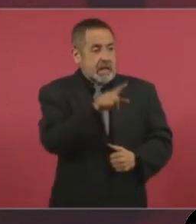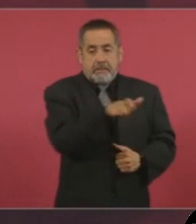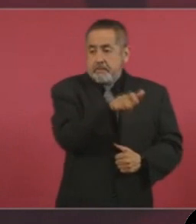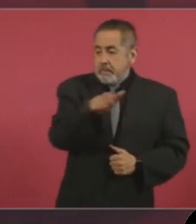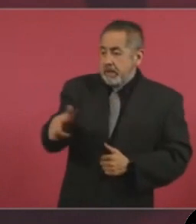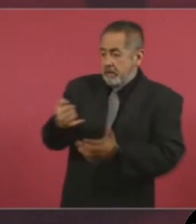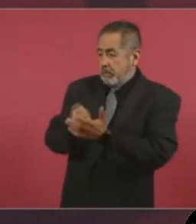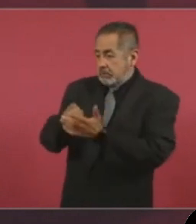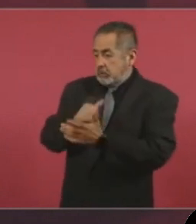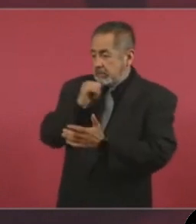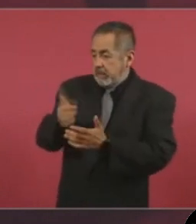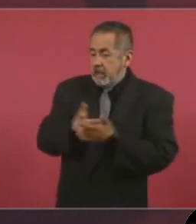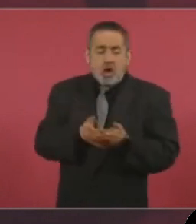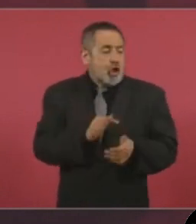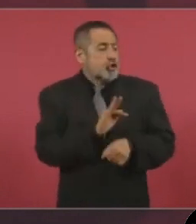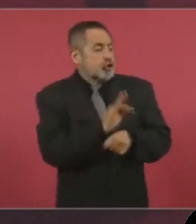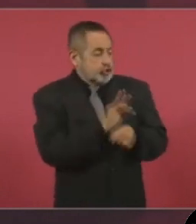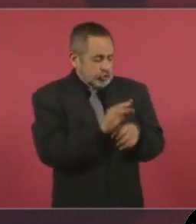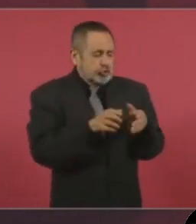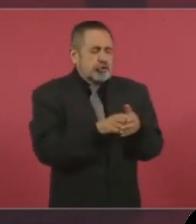fiscales,